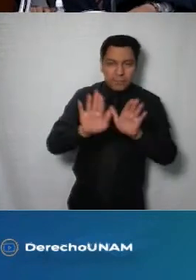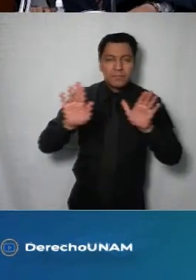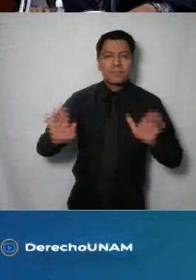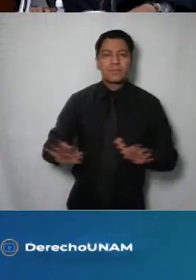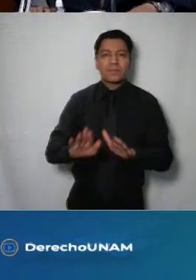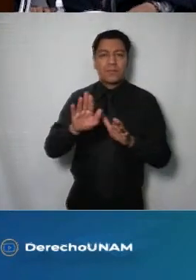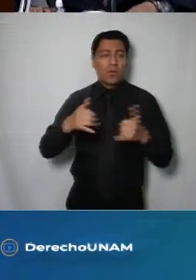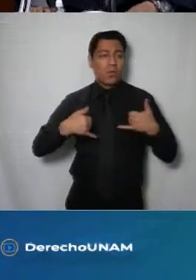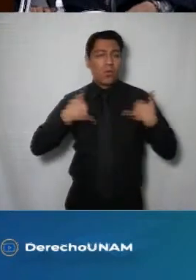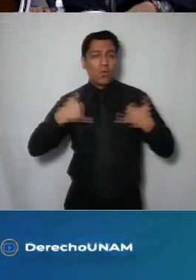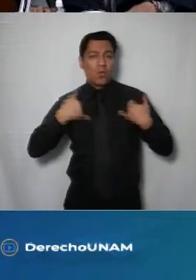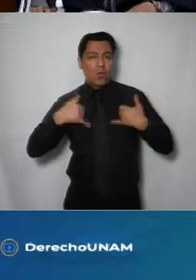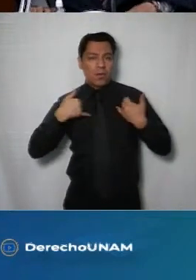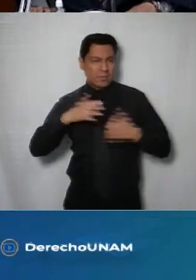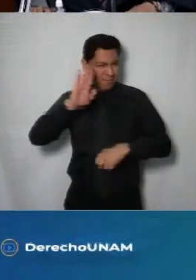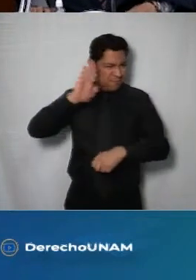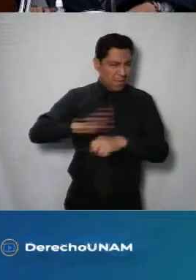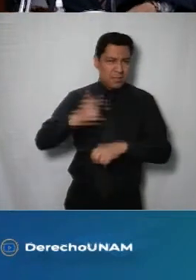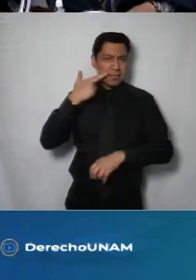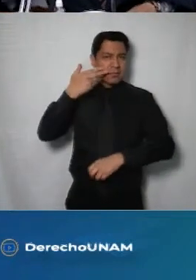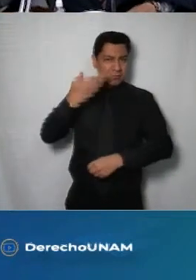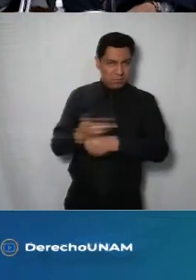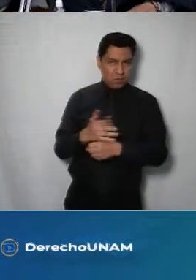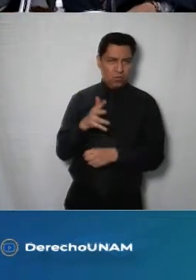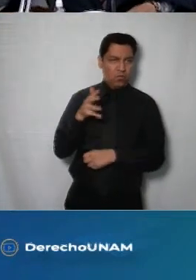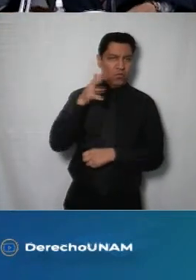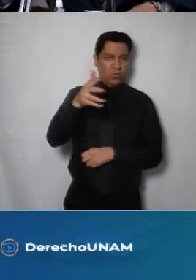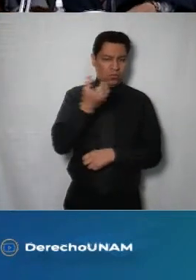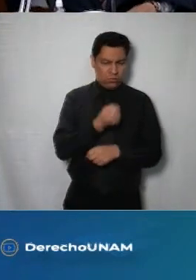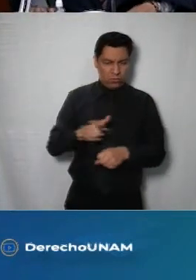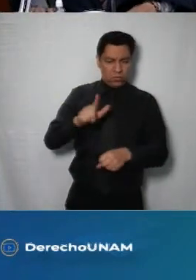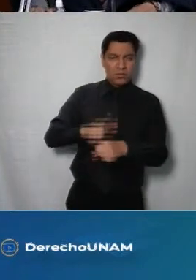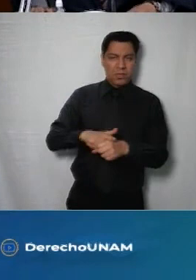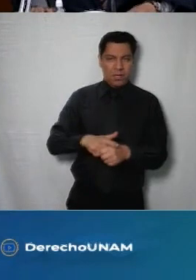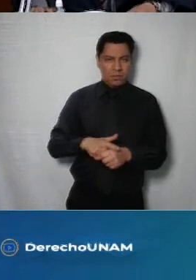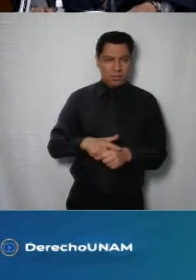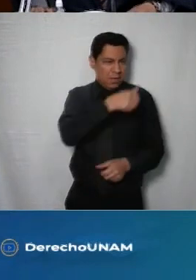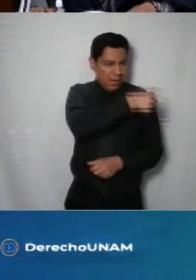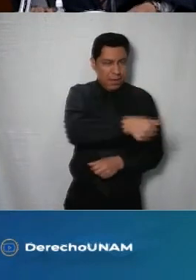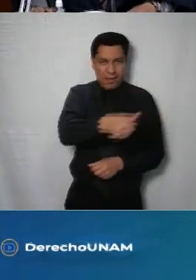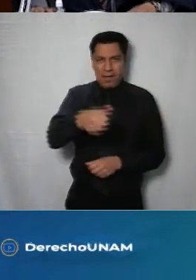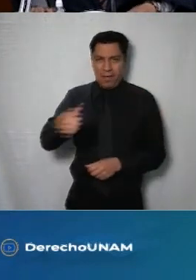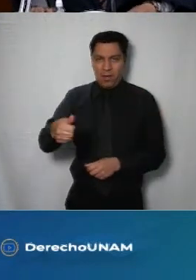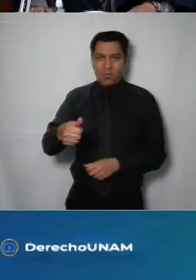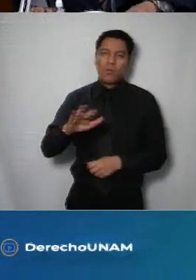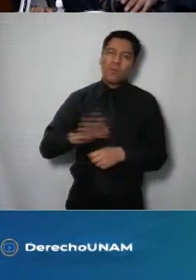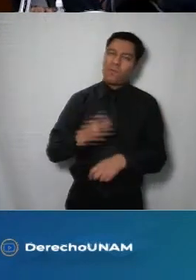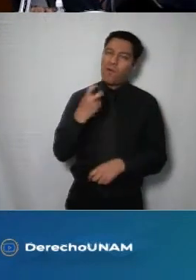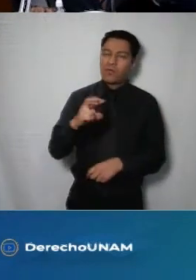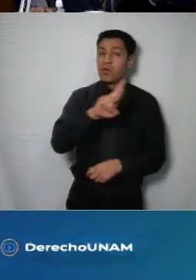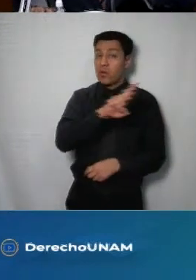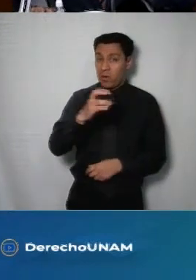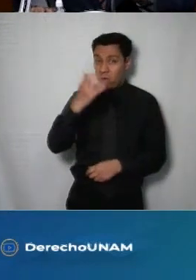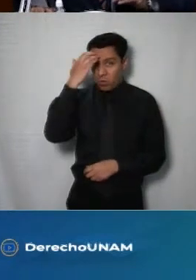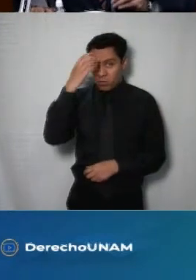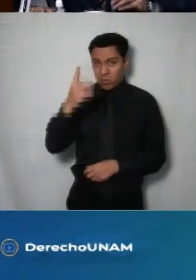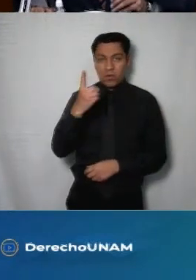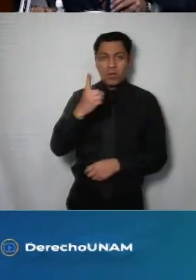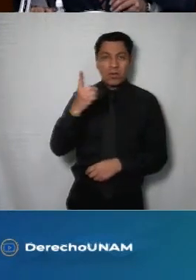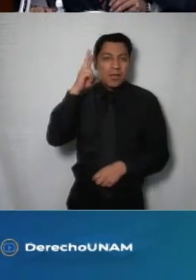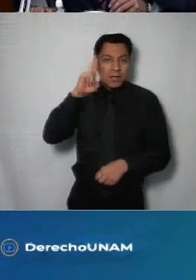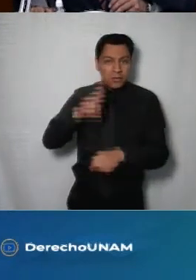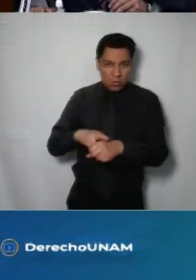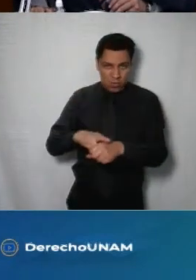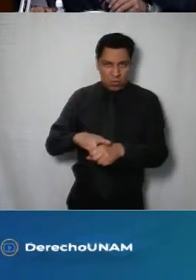un espíritu de responsabilidad ante la sociedad en ese sentido reitero mi total reconocimiento para nuestro director el